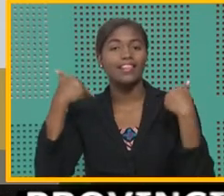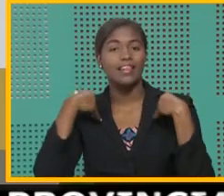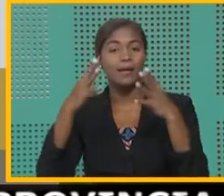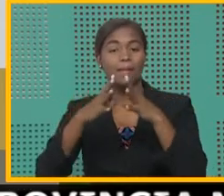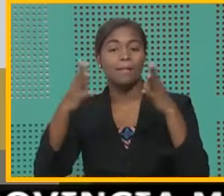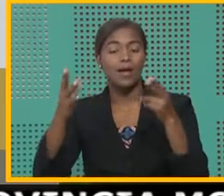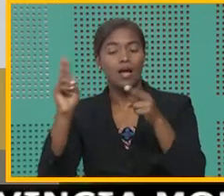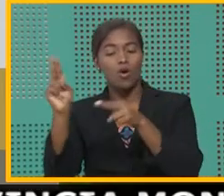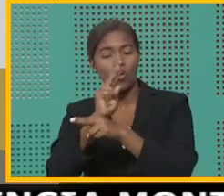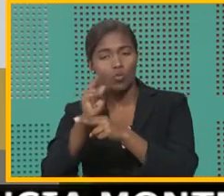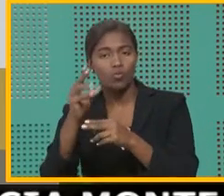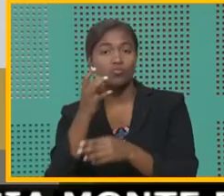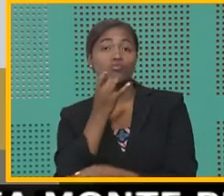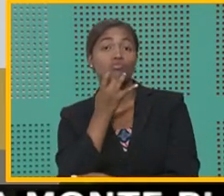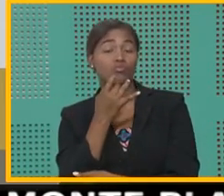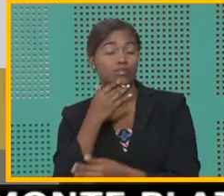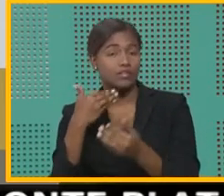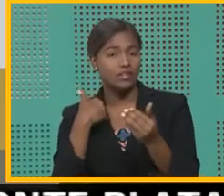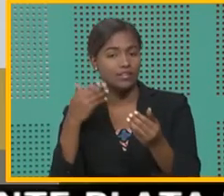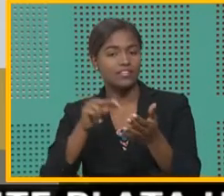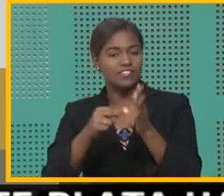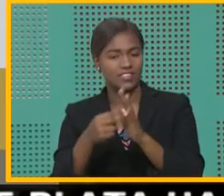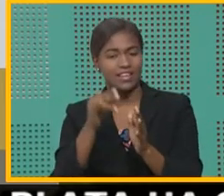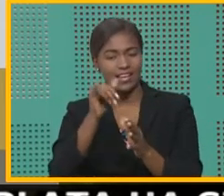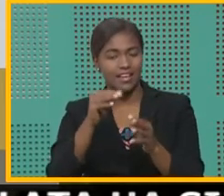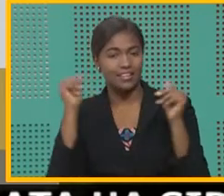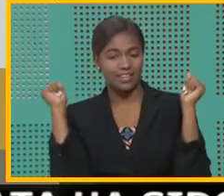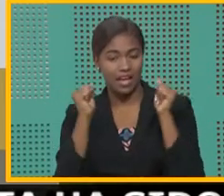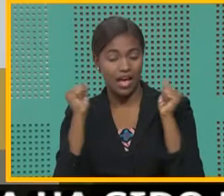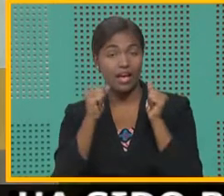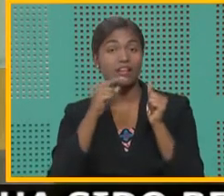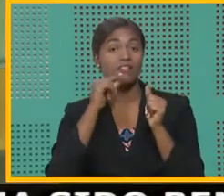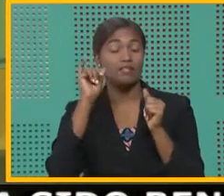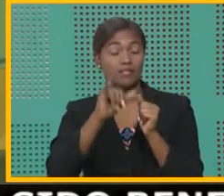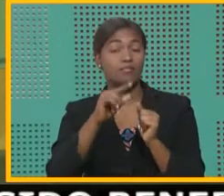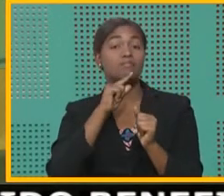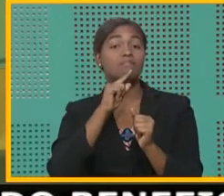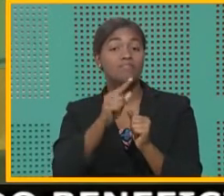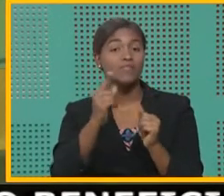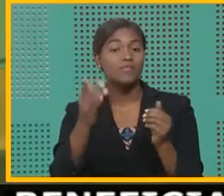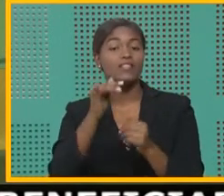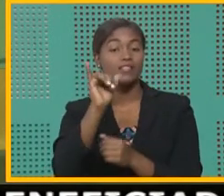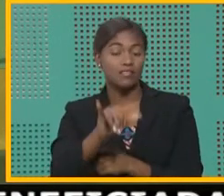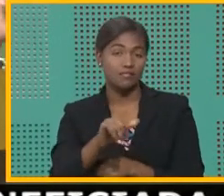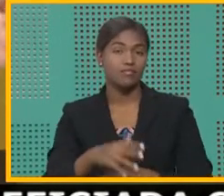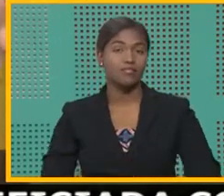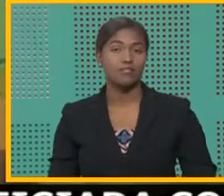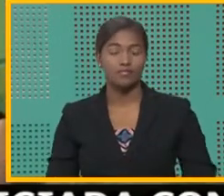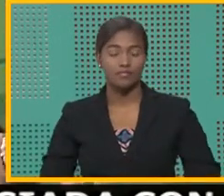rendimiento energético, entonces ese aire sí efectivamente es así.